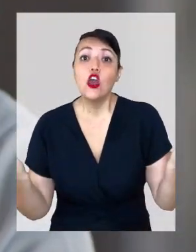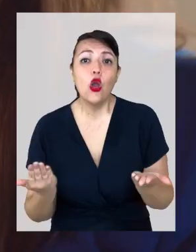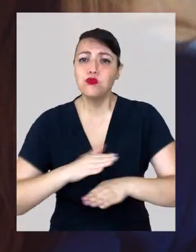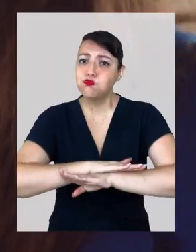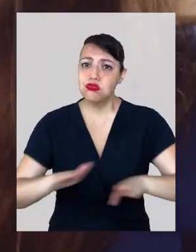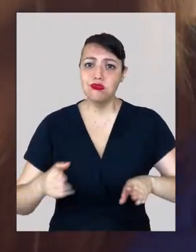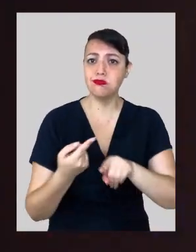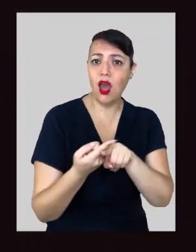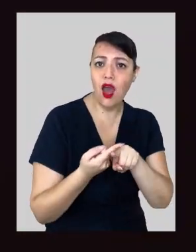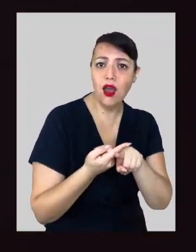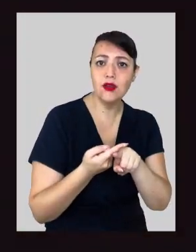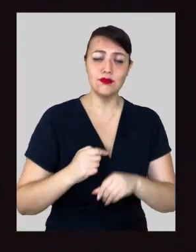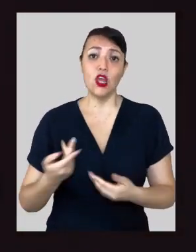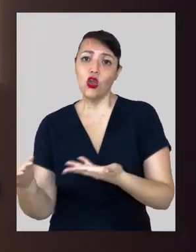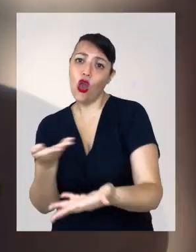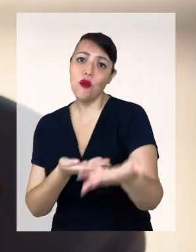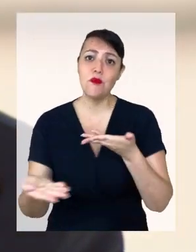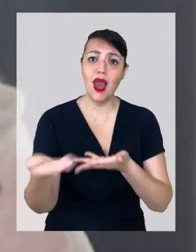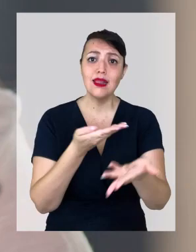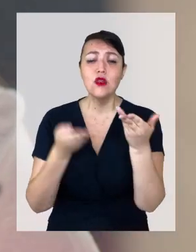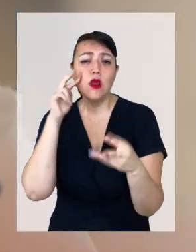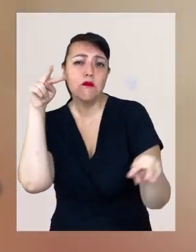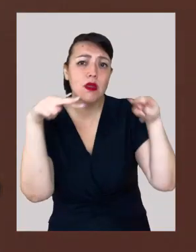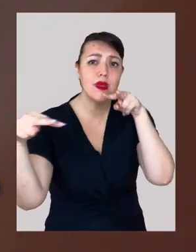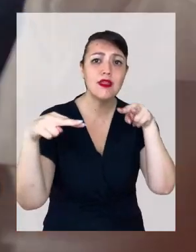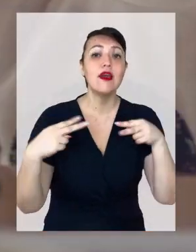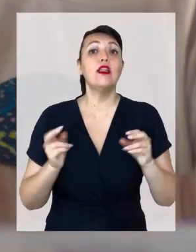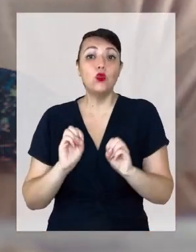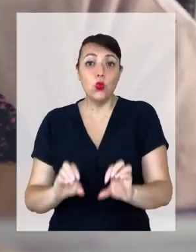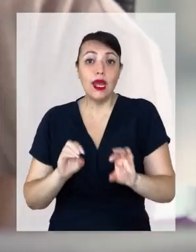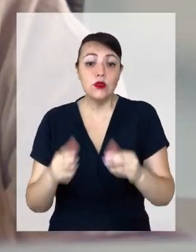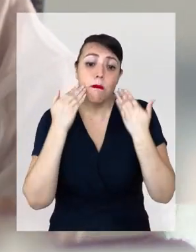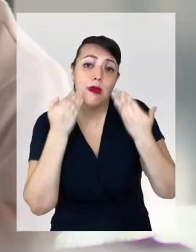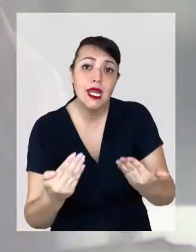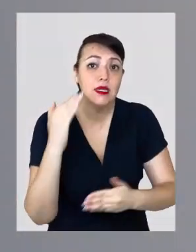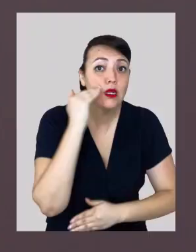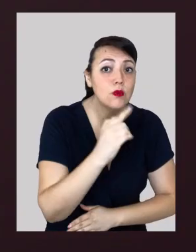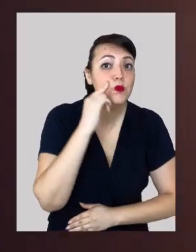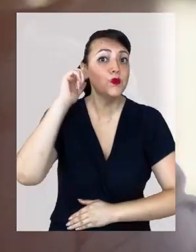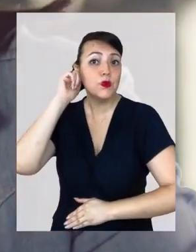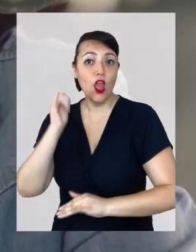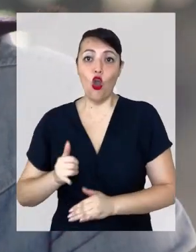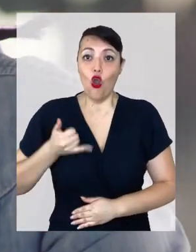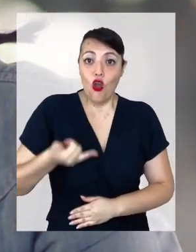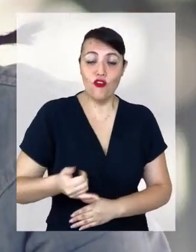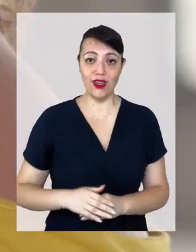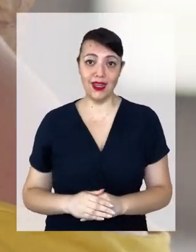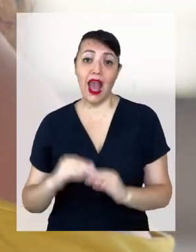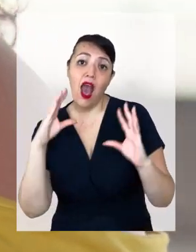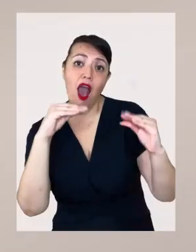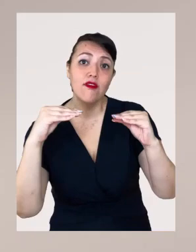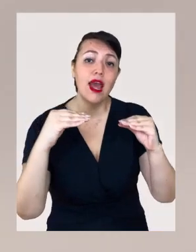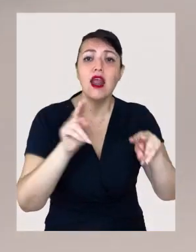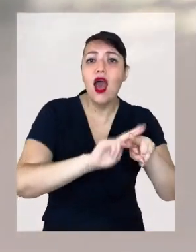de cómo terminar con los abusos. Compartir nuestras perspectivas sobre la educación que merecen nuestros niños, niñas y jóvenes. Hablar sobre